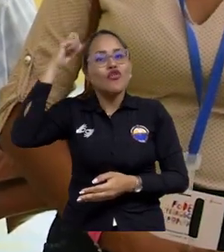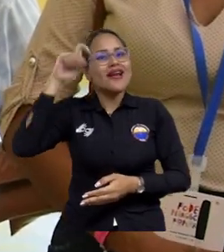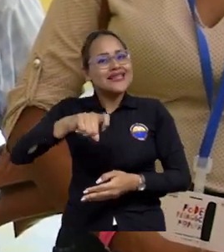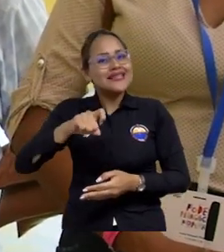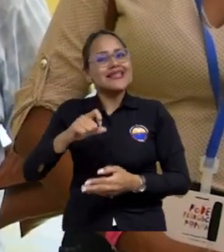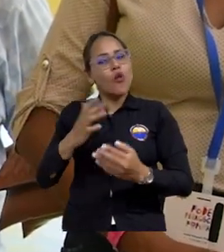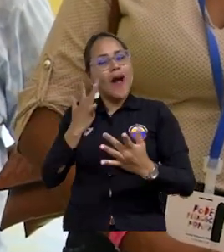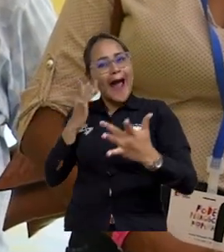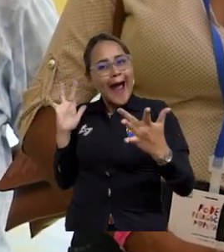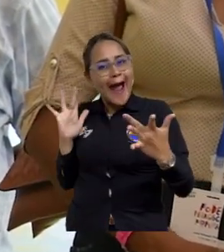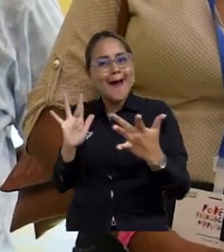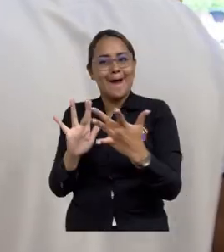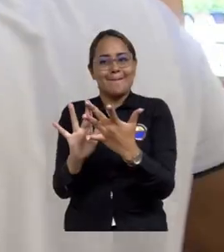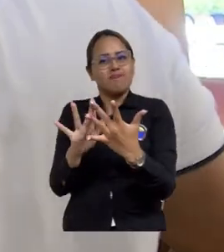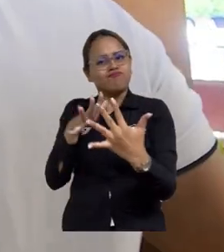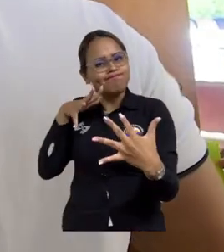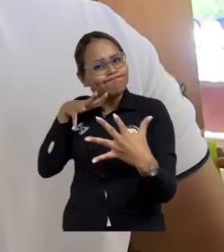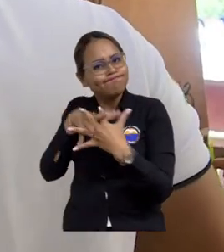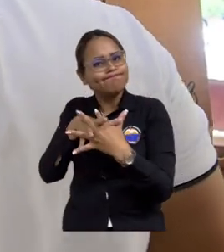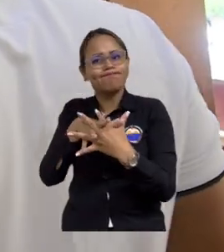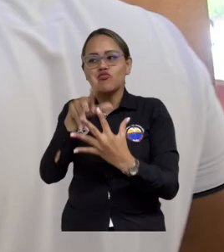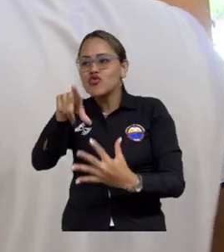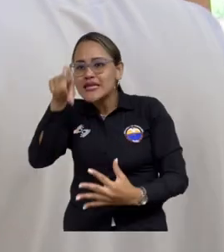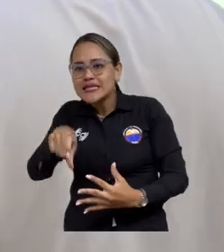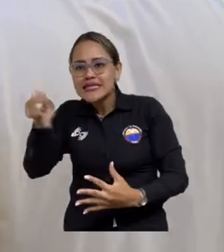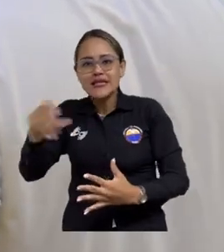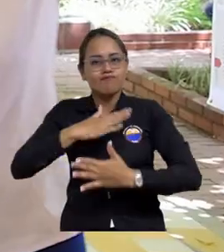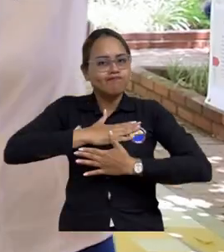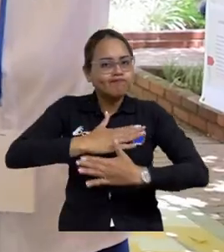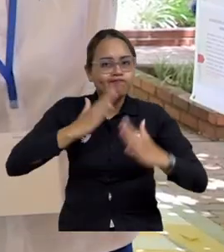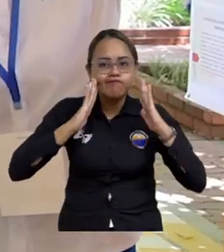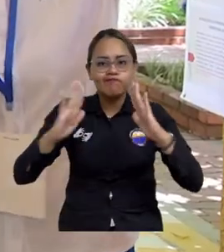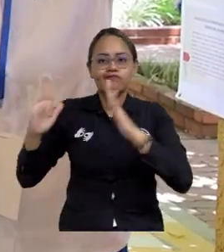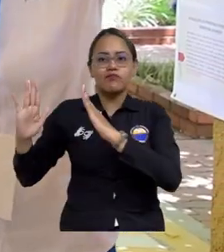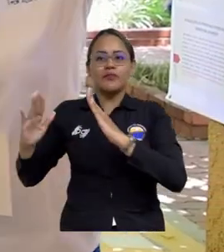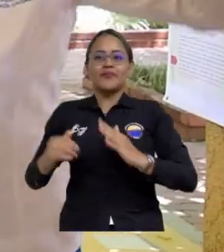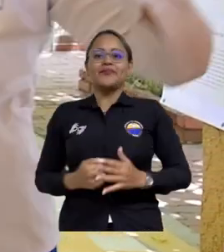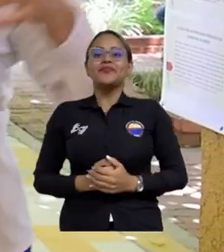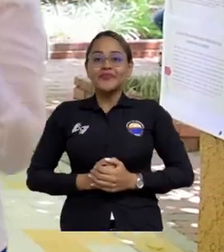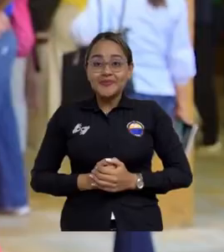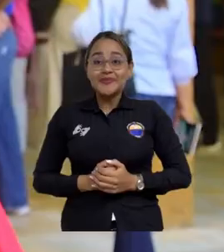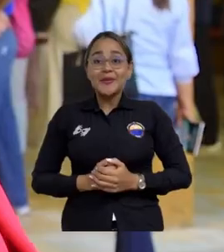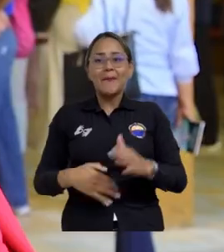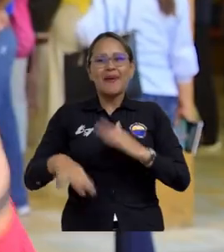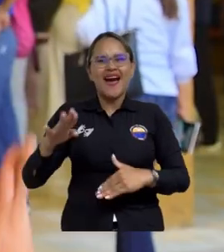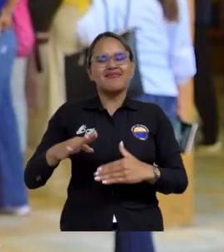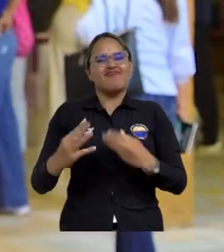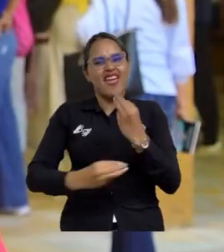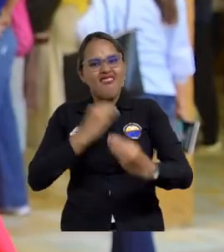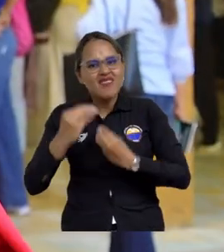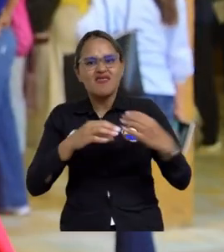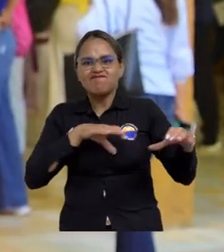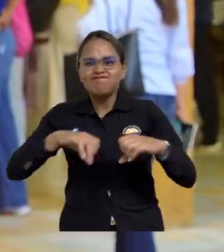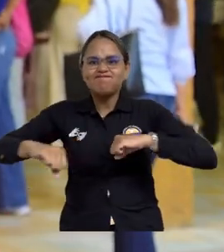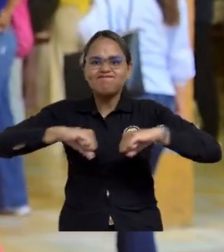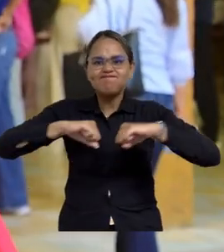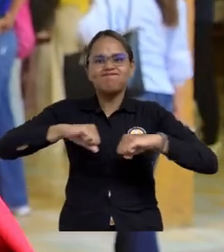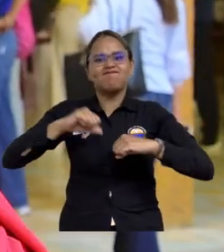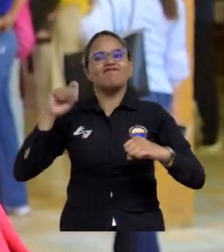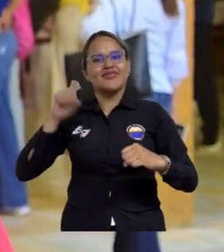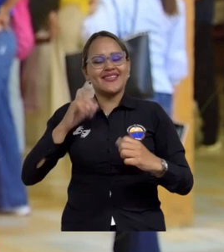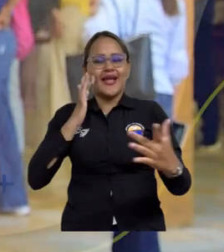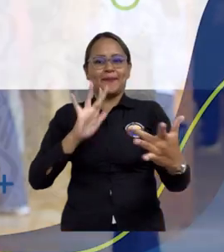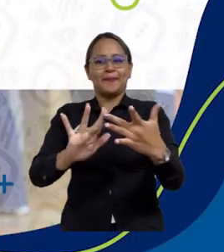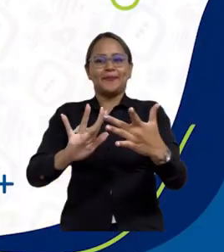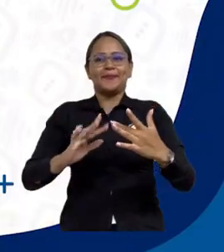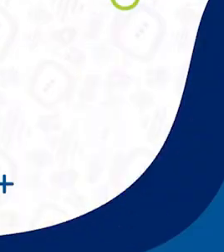formación de educadores debe responder a las expectativas y demandas específicas de cada región. Desde la mentalidad, desde el actuar, desde